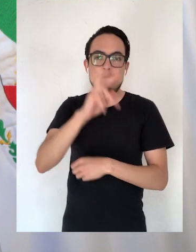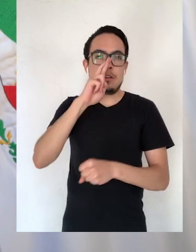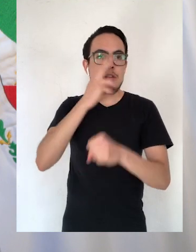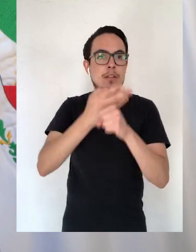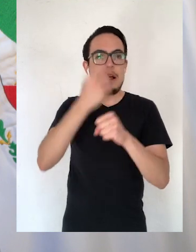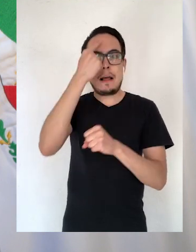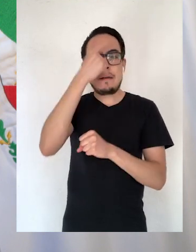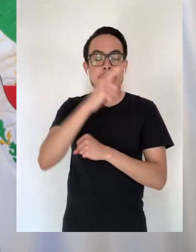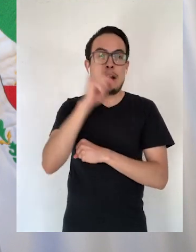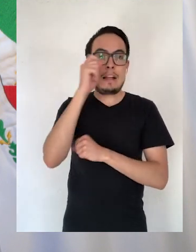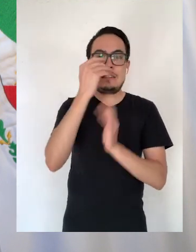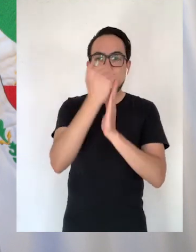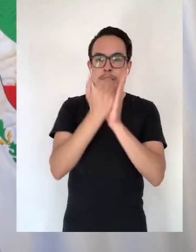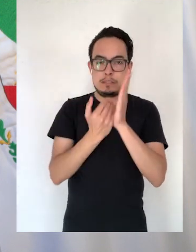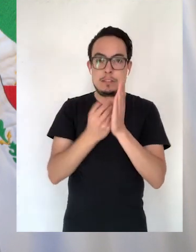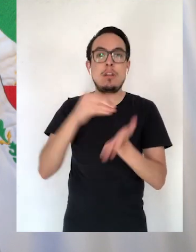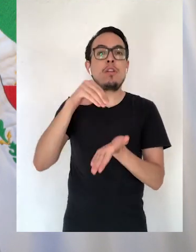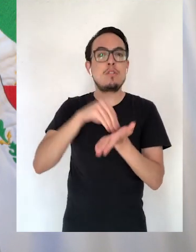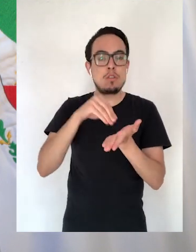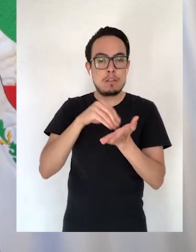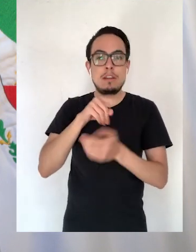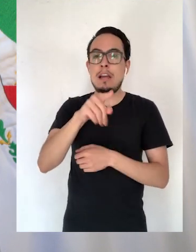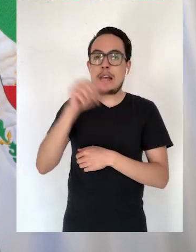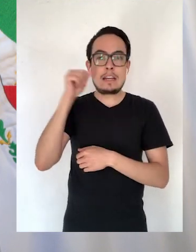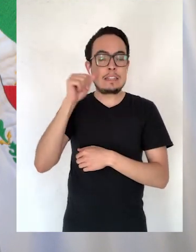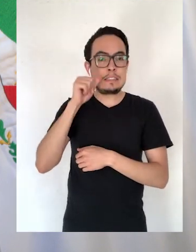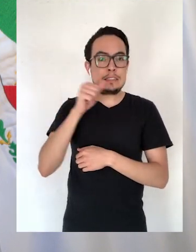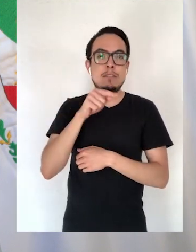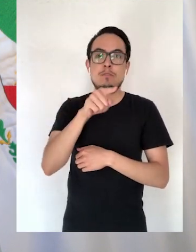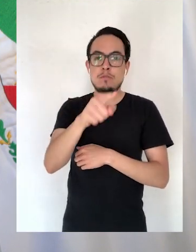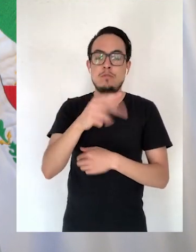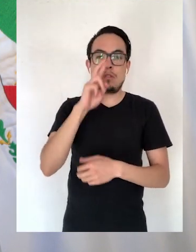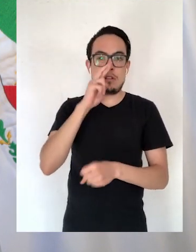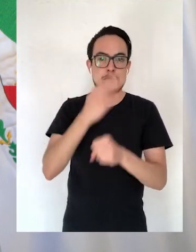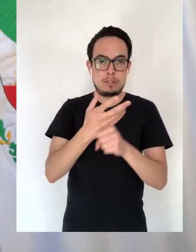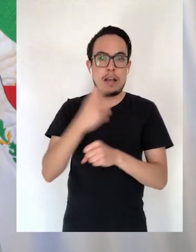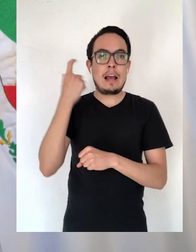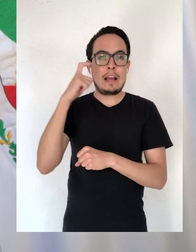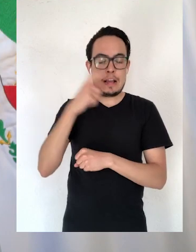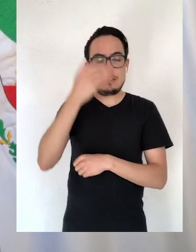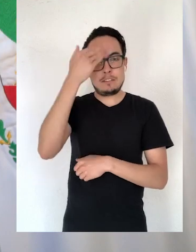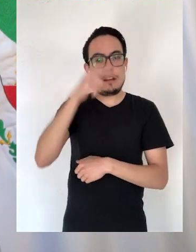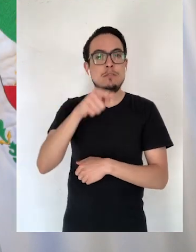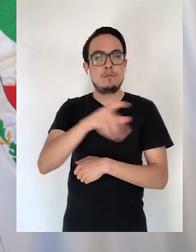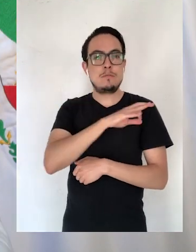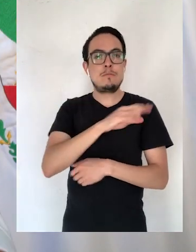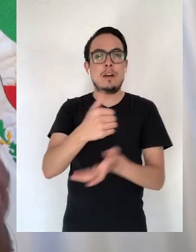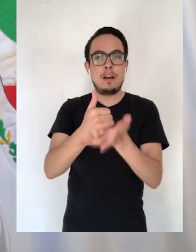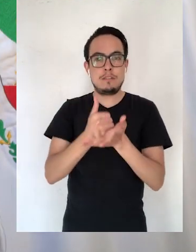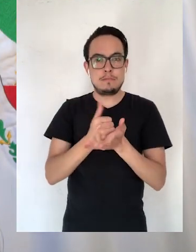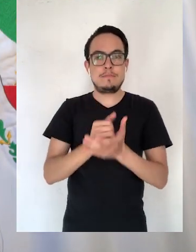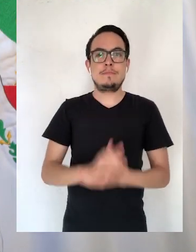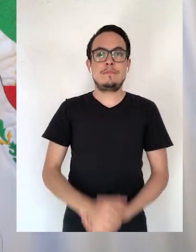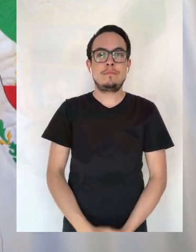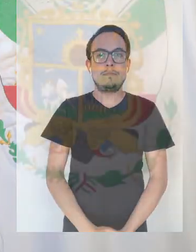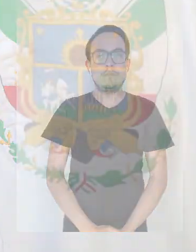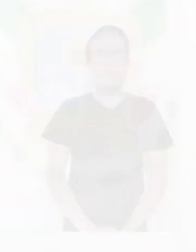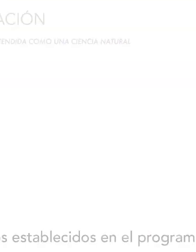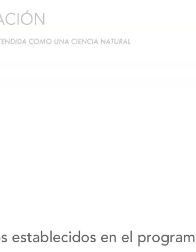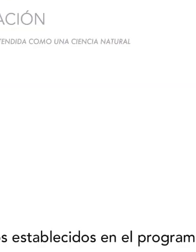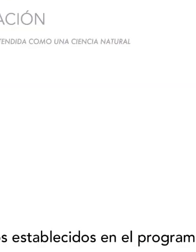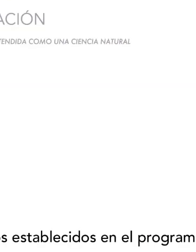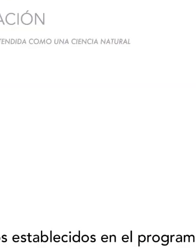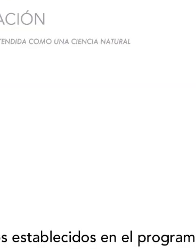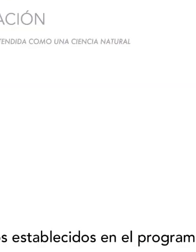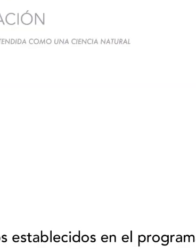dependerá de cada quien a ser más o menos complicado. Está y seguirá estando en tus manos. Querétaro cuenta contigo.